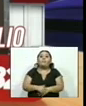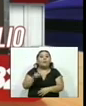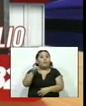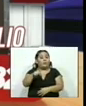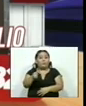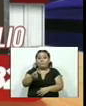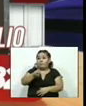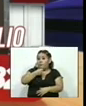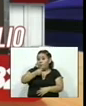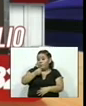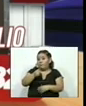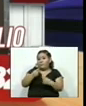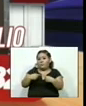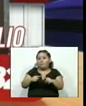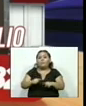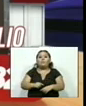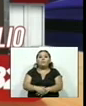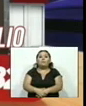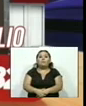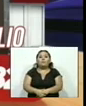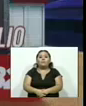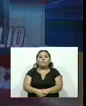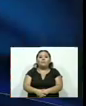seguimos con más de Noticiero Hechos